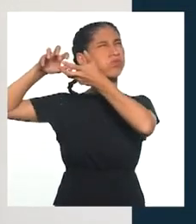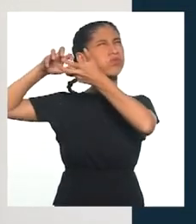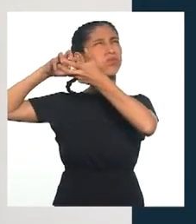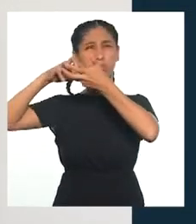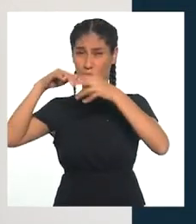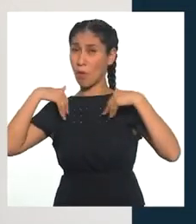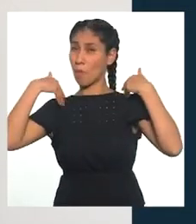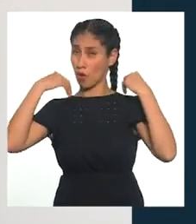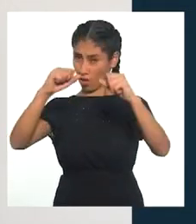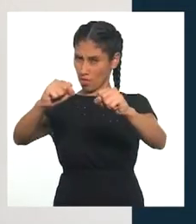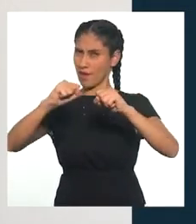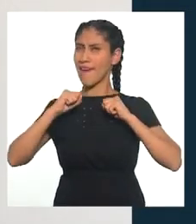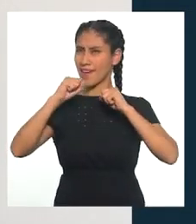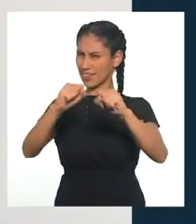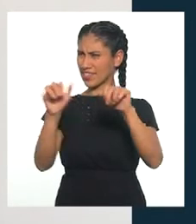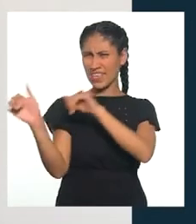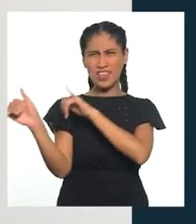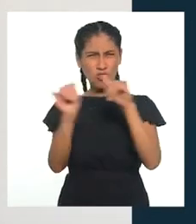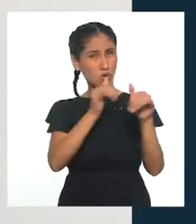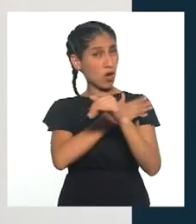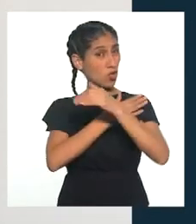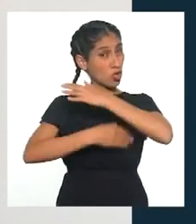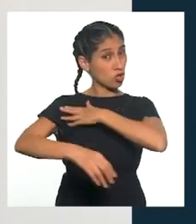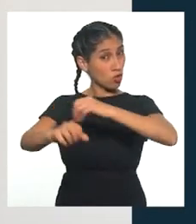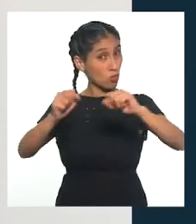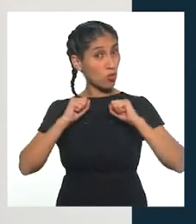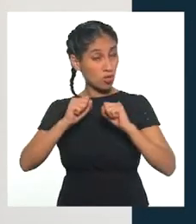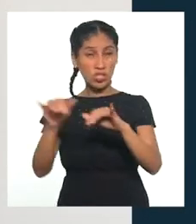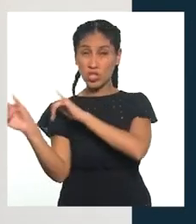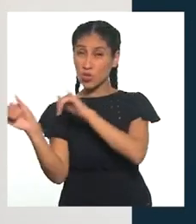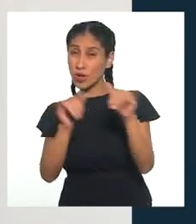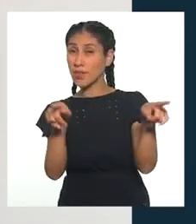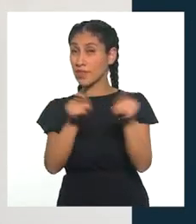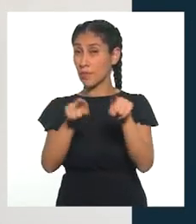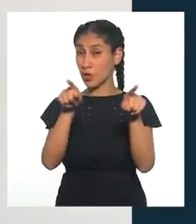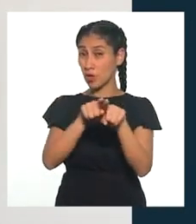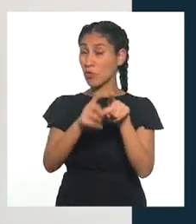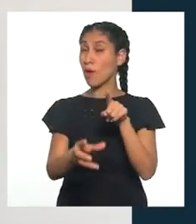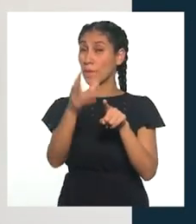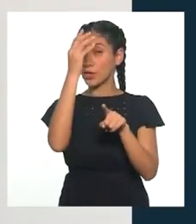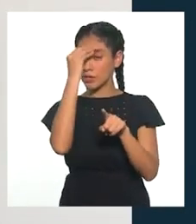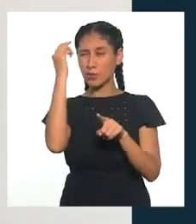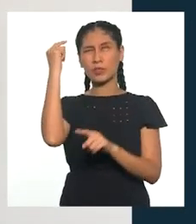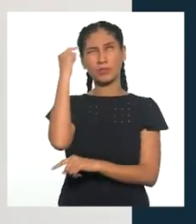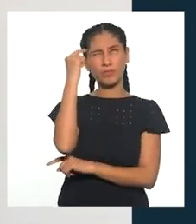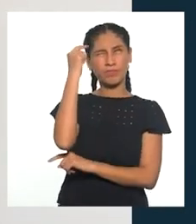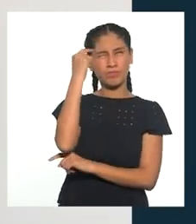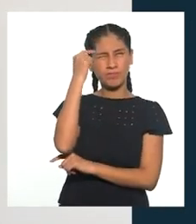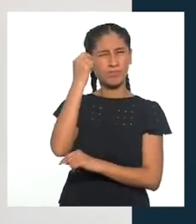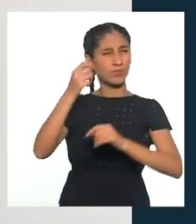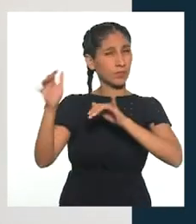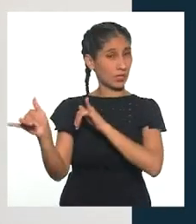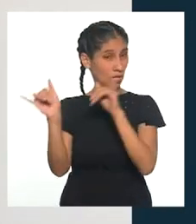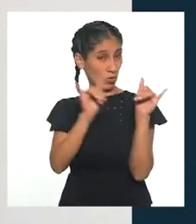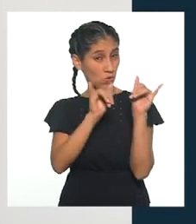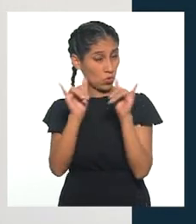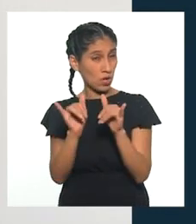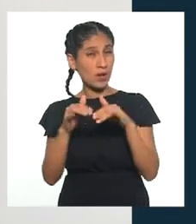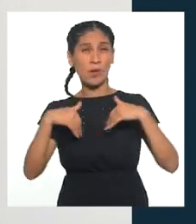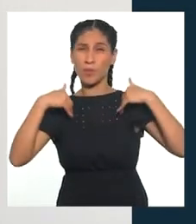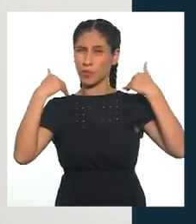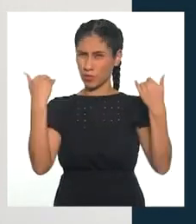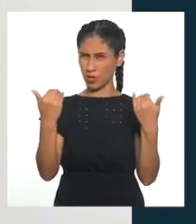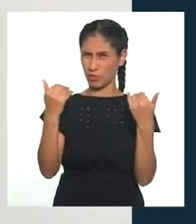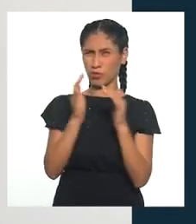músculos, así como aprendimos a desarrollar el pensamiento lógico sumado a restar, de la misma manera podemos